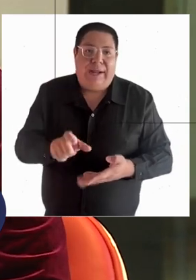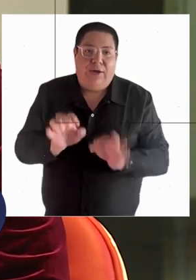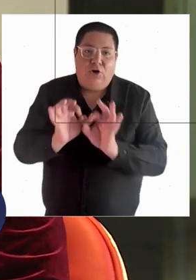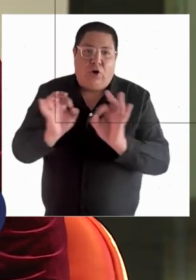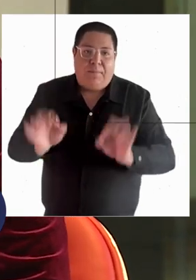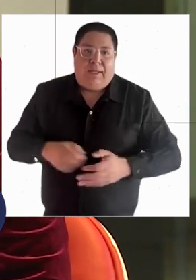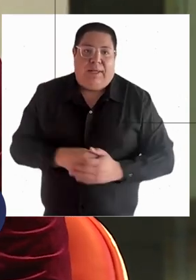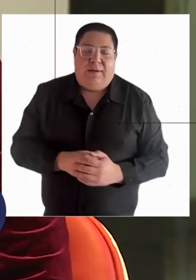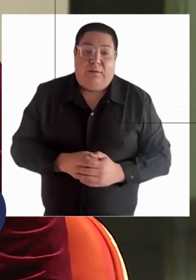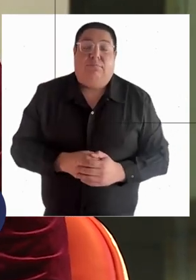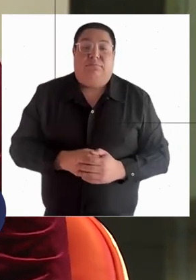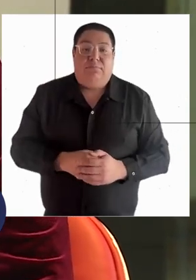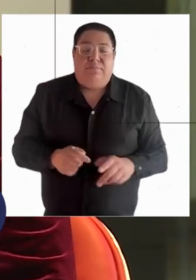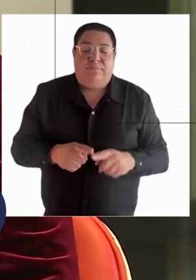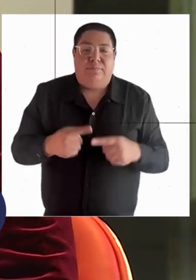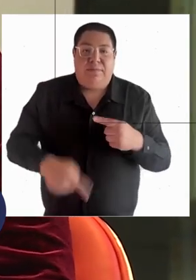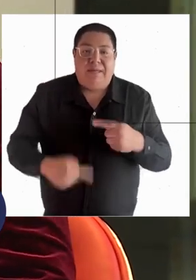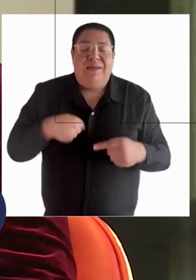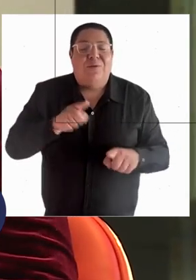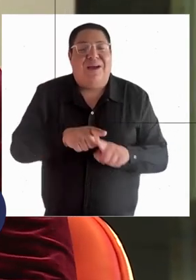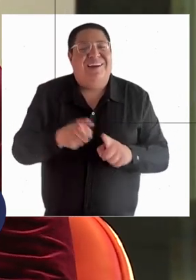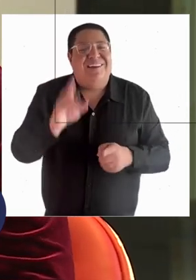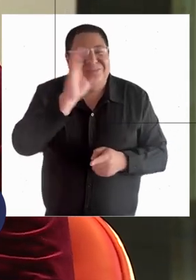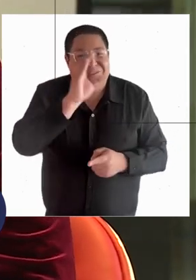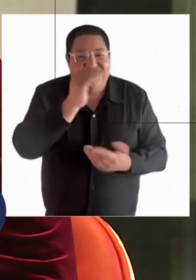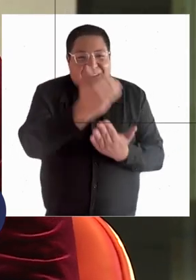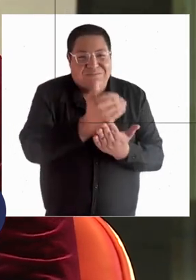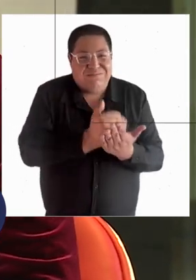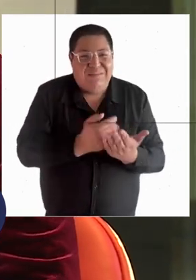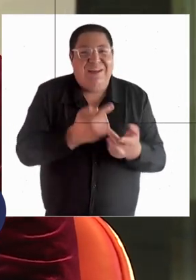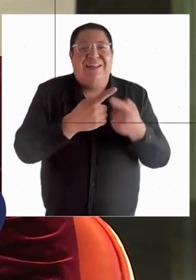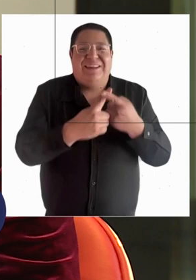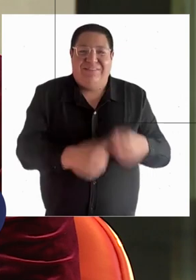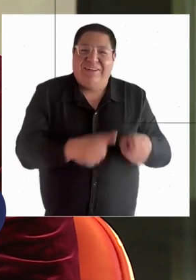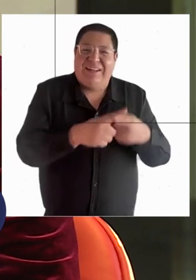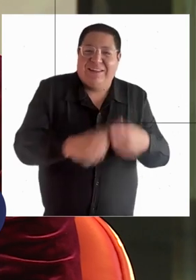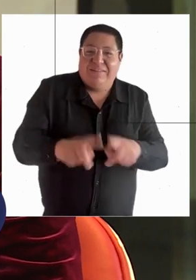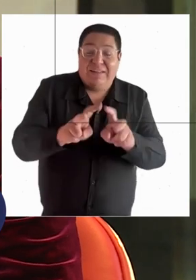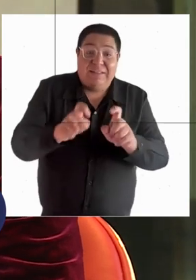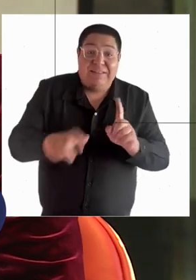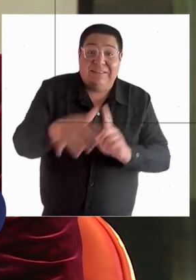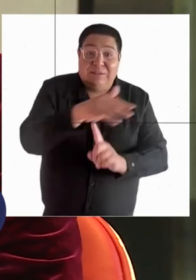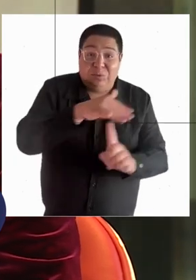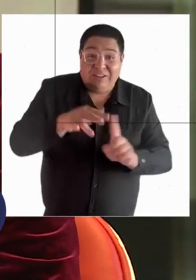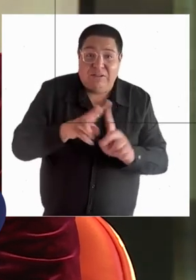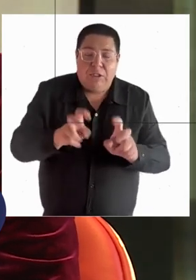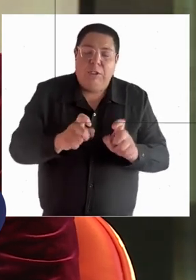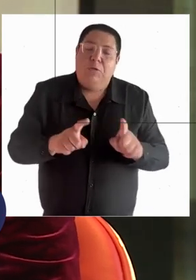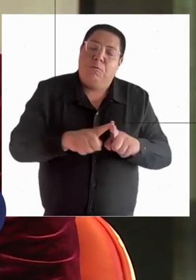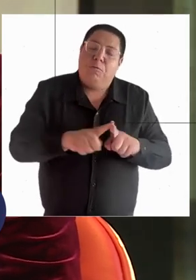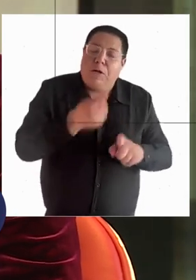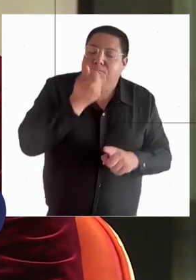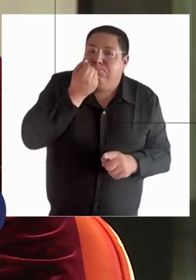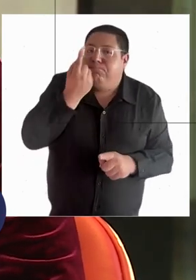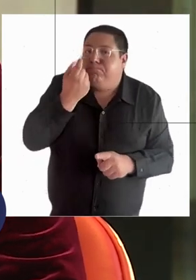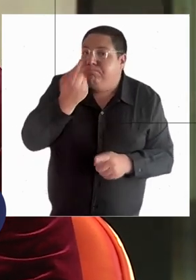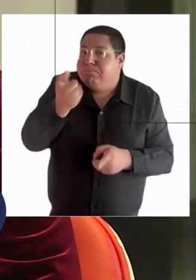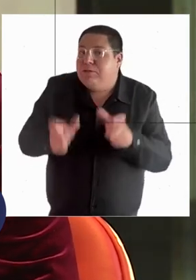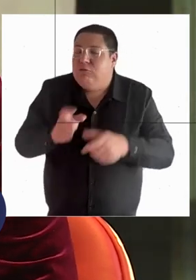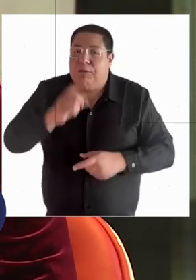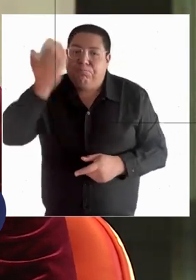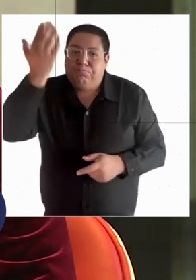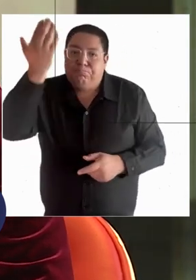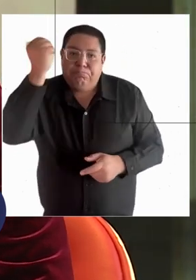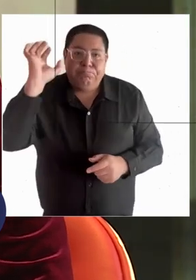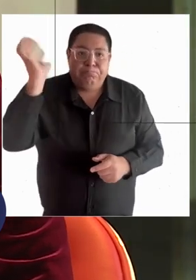foco principal y generar comunidad, que es como que sucede mucho con otro tipo de agrupaciones de